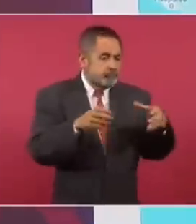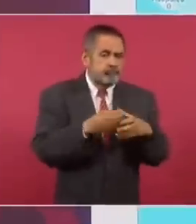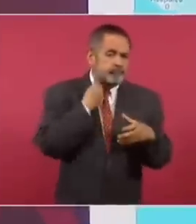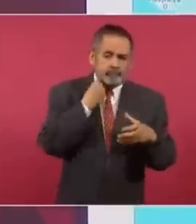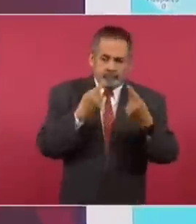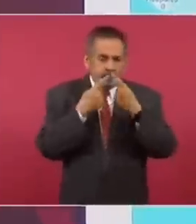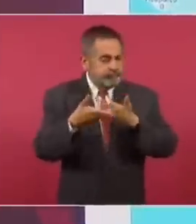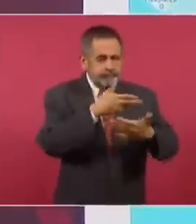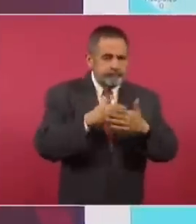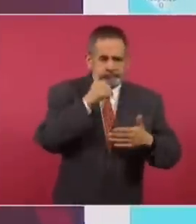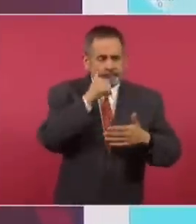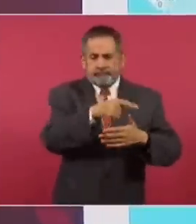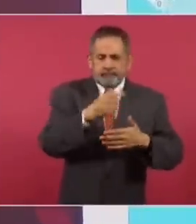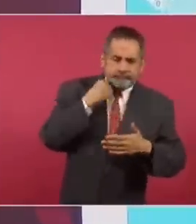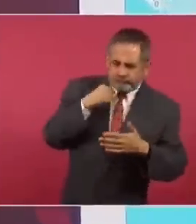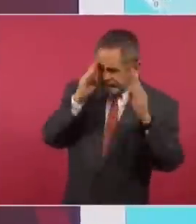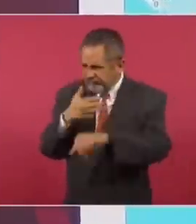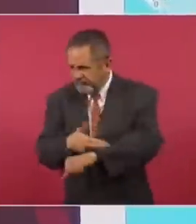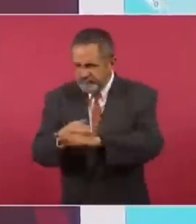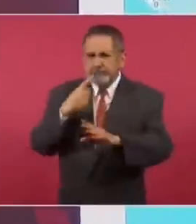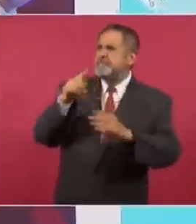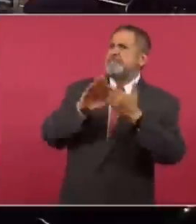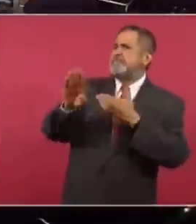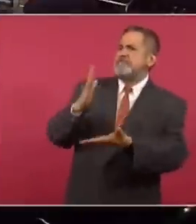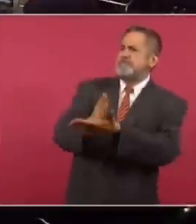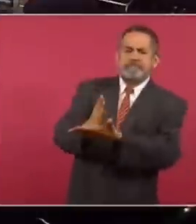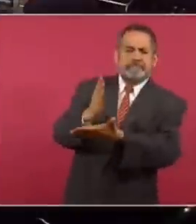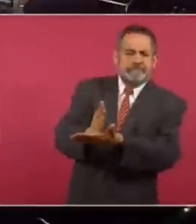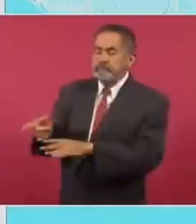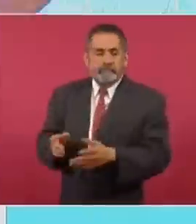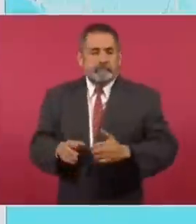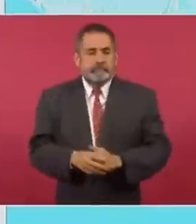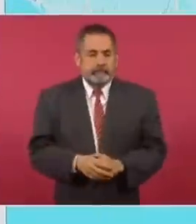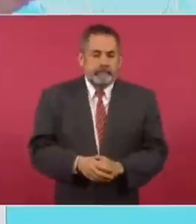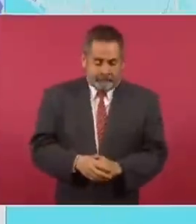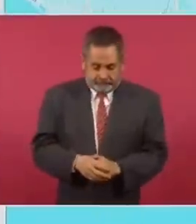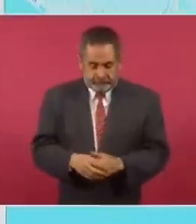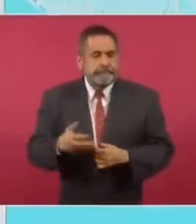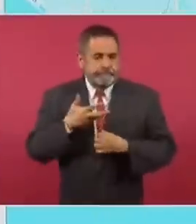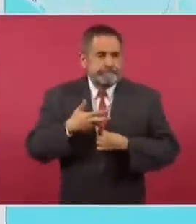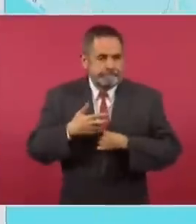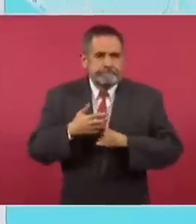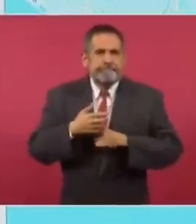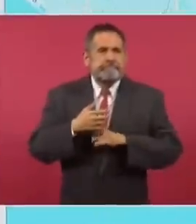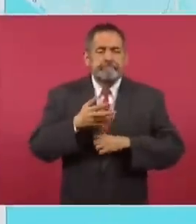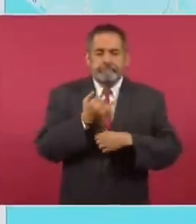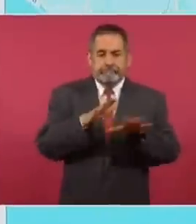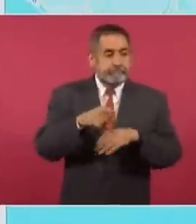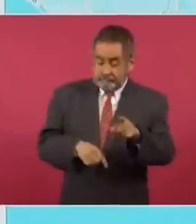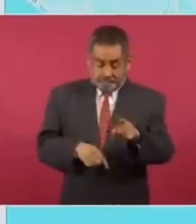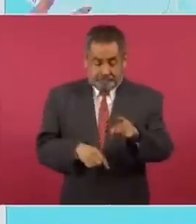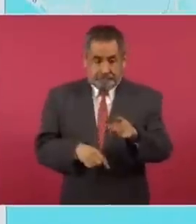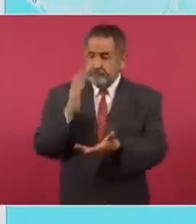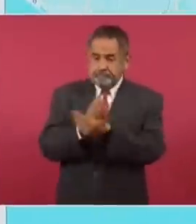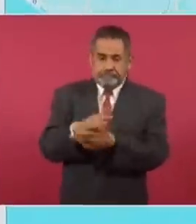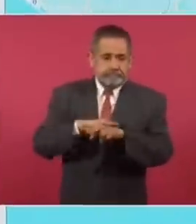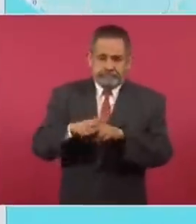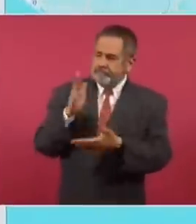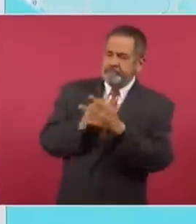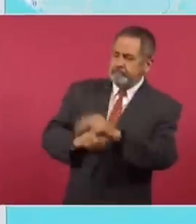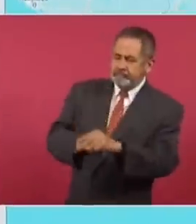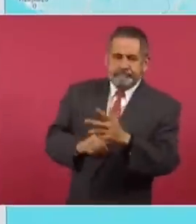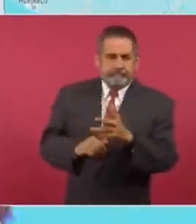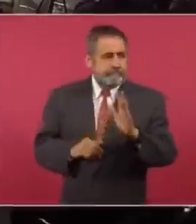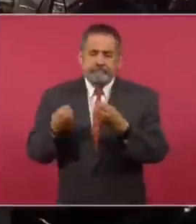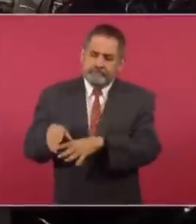que se han dedicado a detener toda la obra. Tenemos información que querían pararnos la